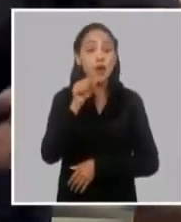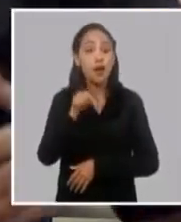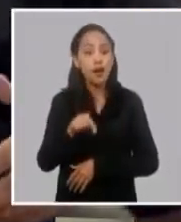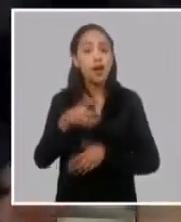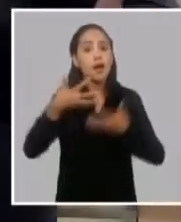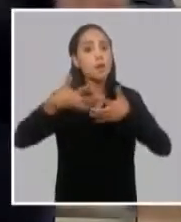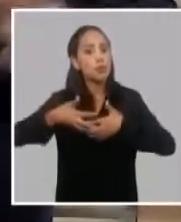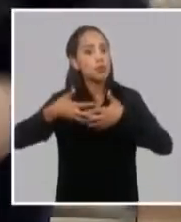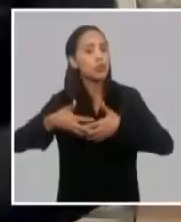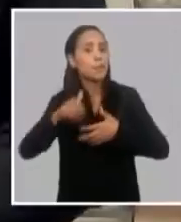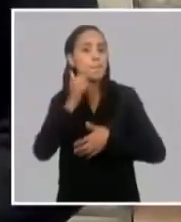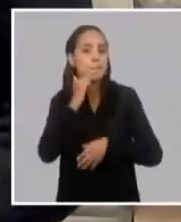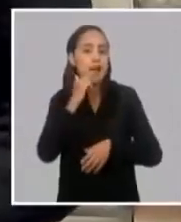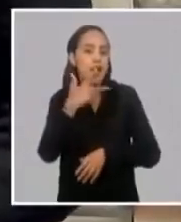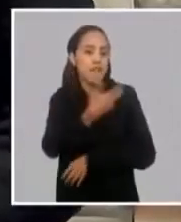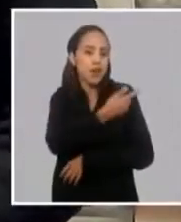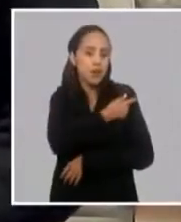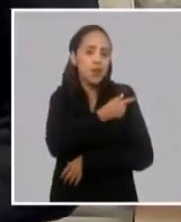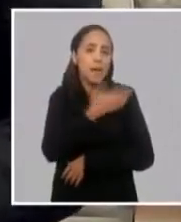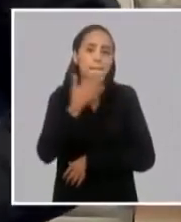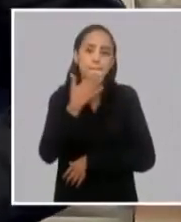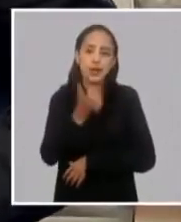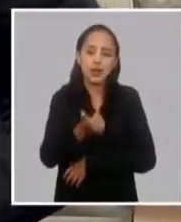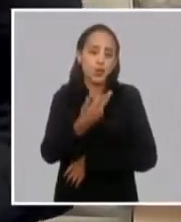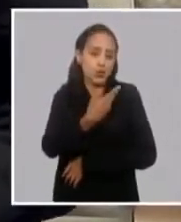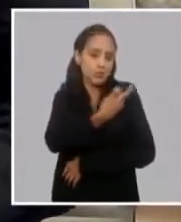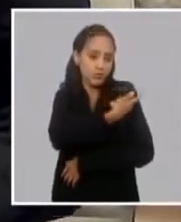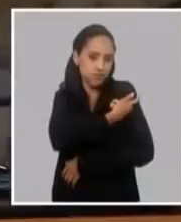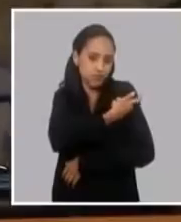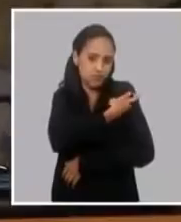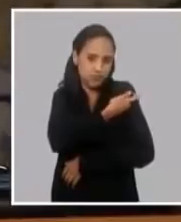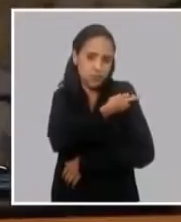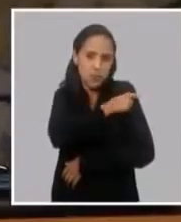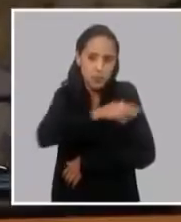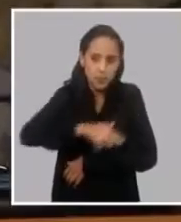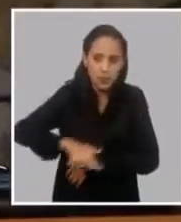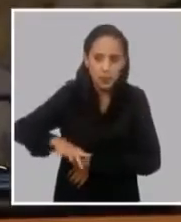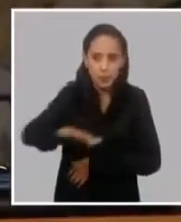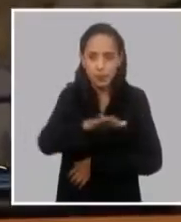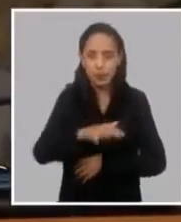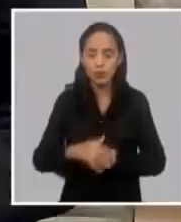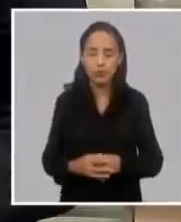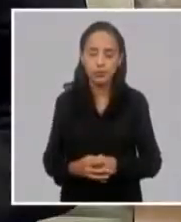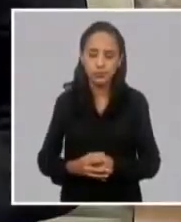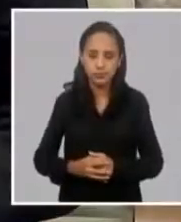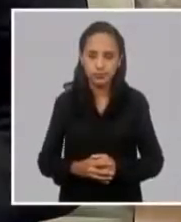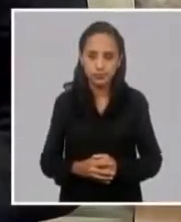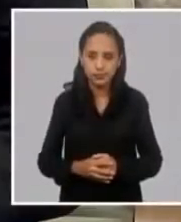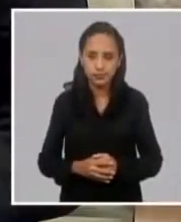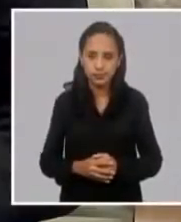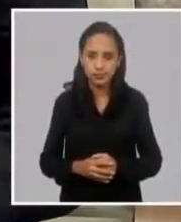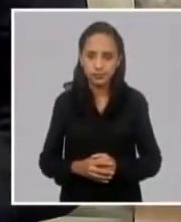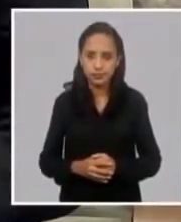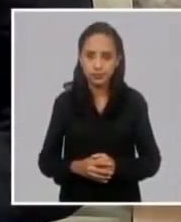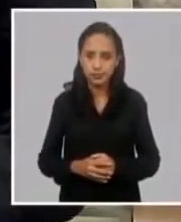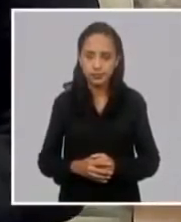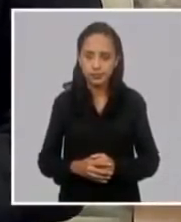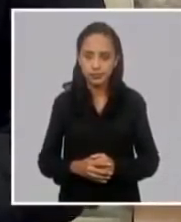vamos produciendo más, continuar avanzando. ¿De dosis estamos hablando ahí? De dosis. Si estamos hablando de dosis, que nos permite ya